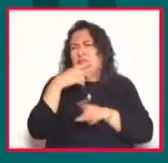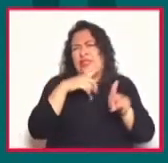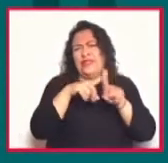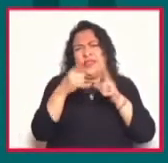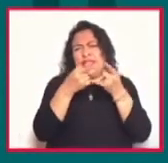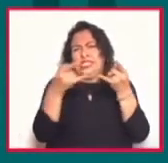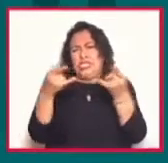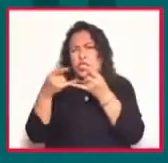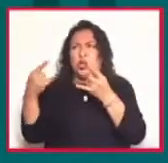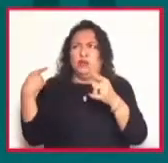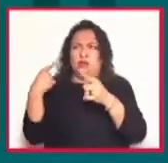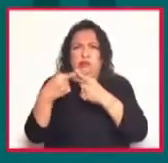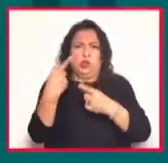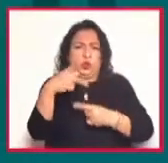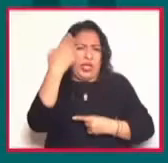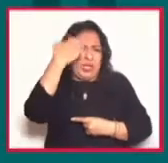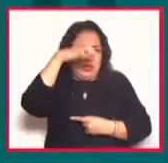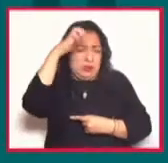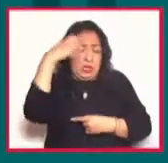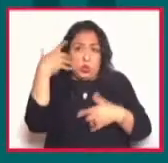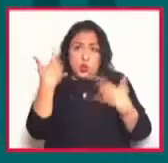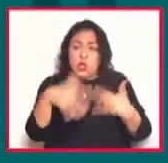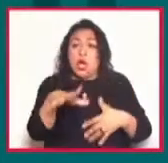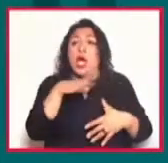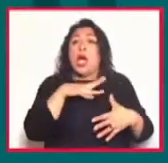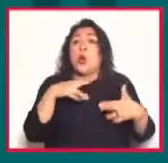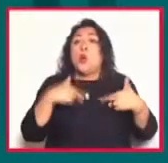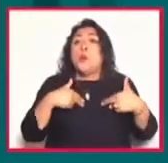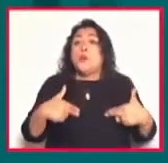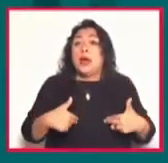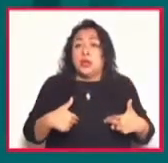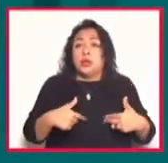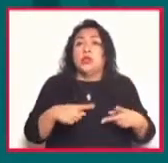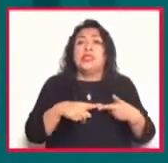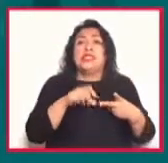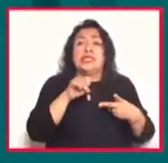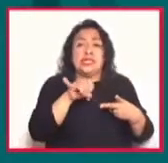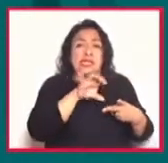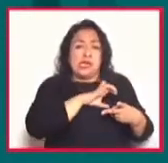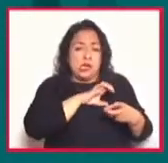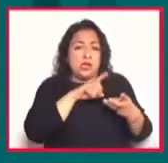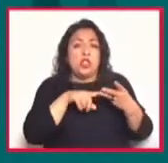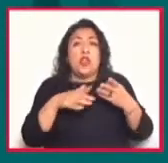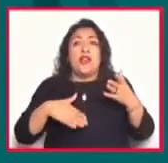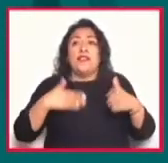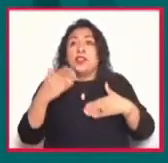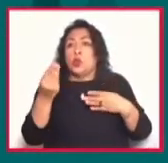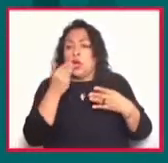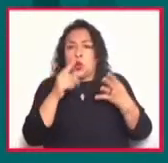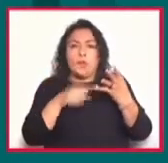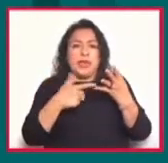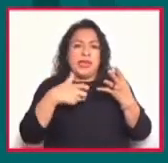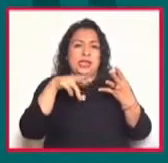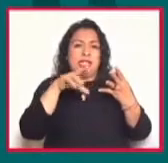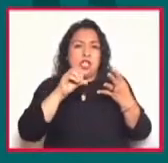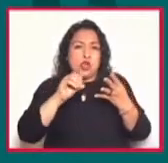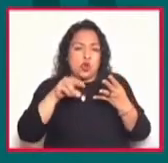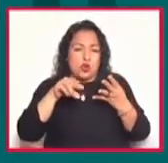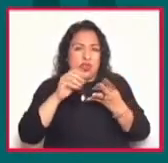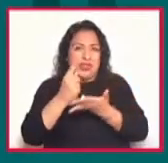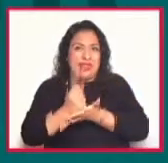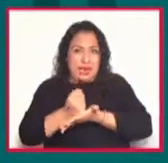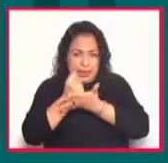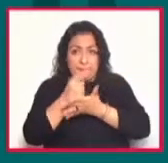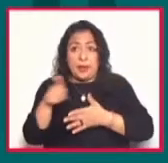rica carrera. Entre ellas, Humano se nace, Sí, cariño, La aventura de comer o Quino terapia. Sin embargo,